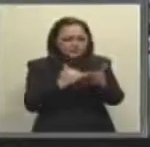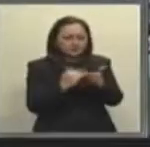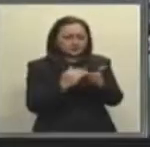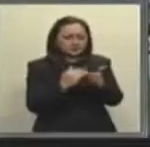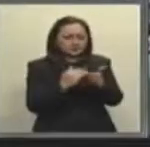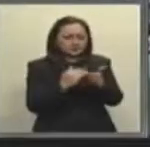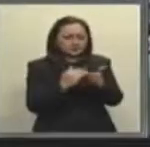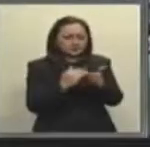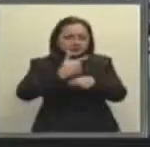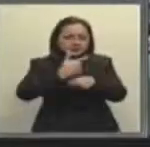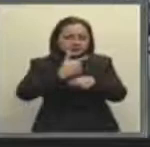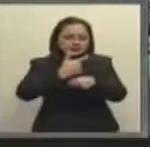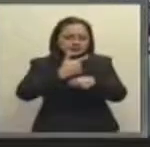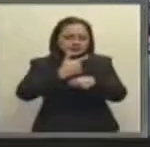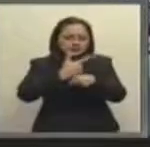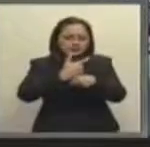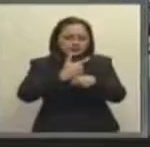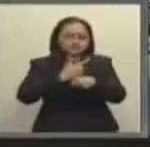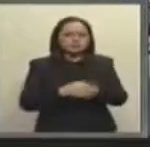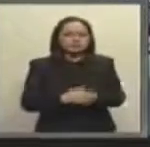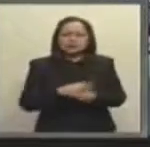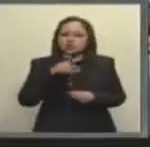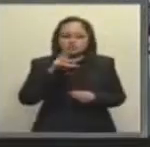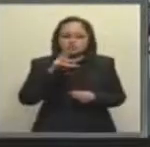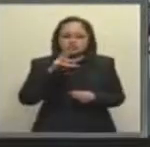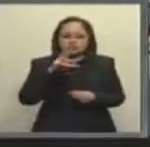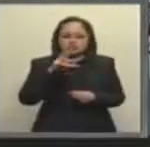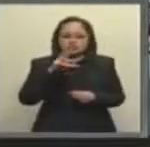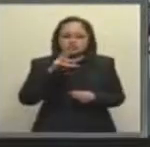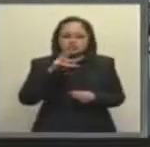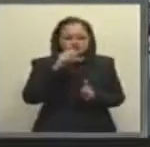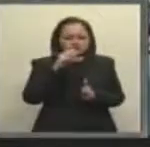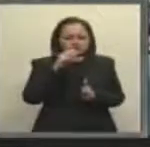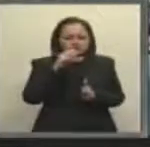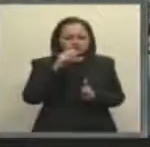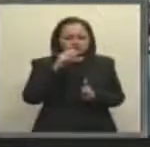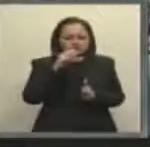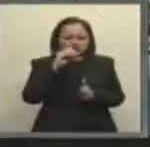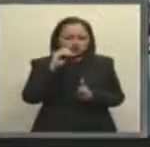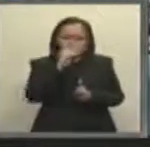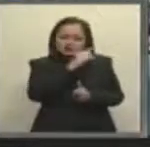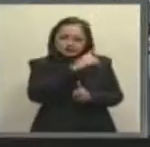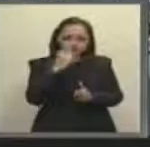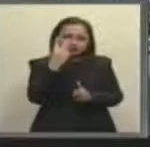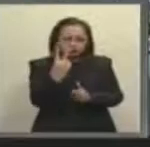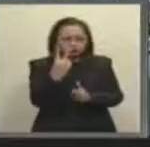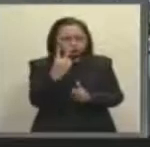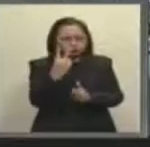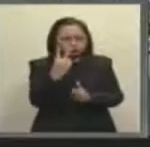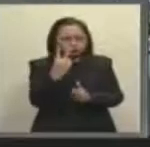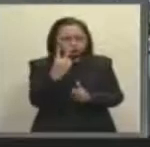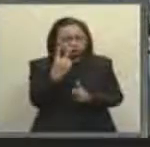fracción séptima, y no se referirá al 102 bis que la presidencia había mencionado. Adelante, por favor.